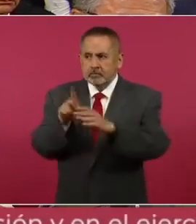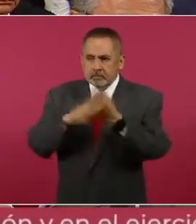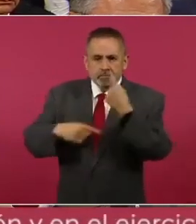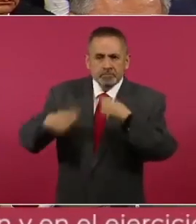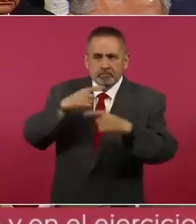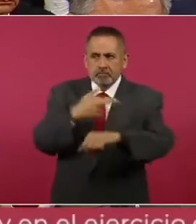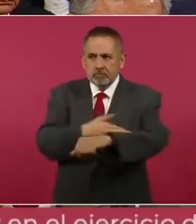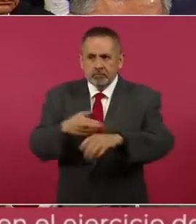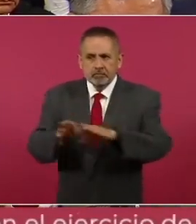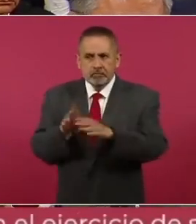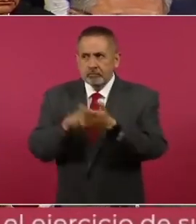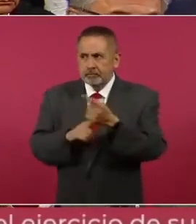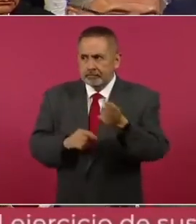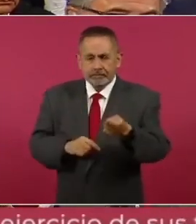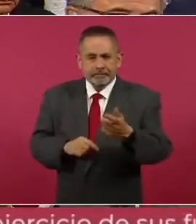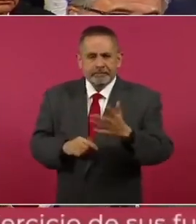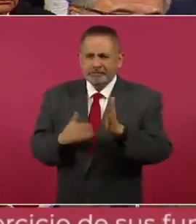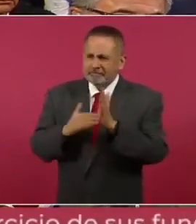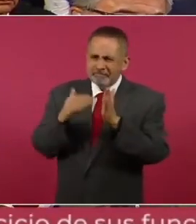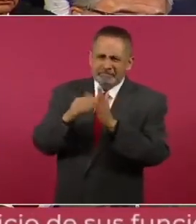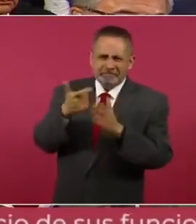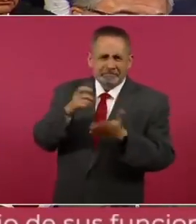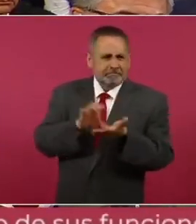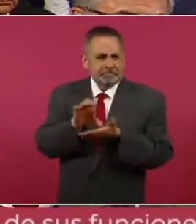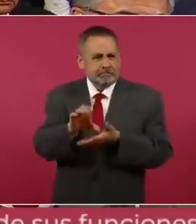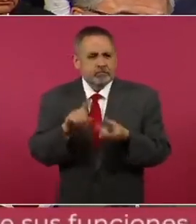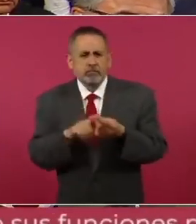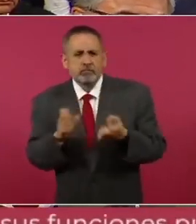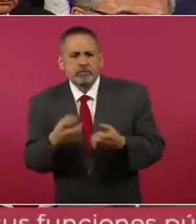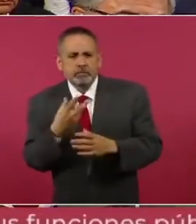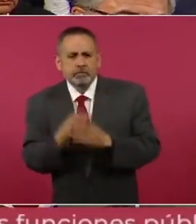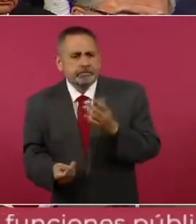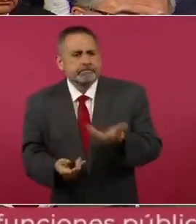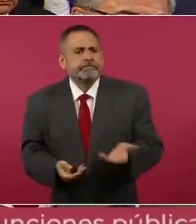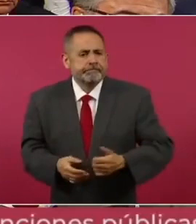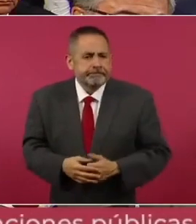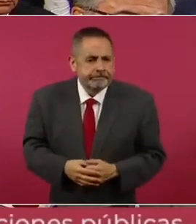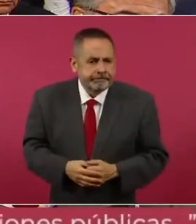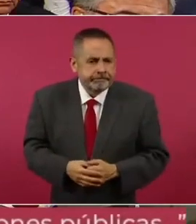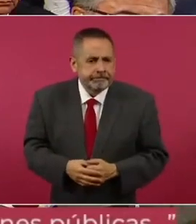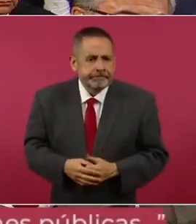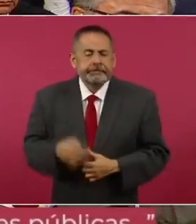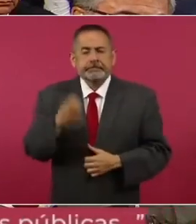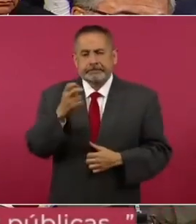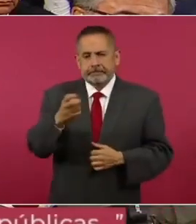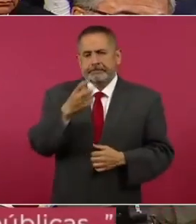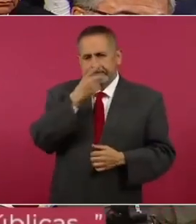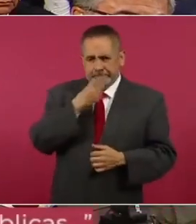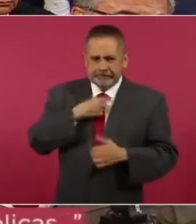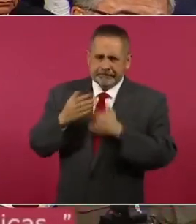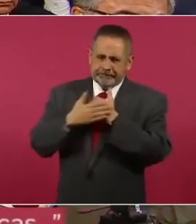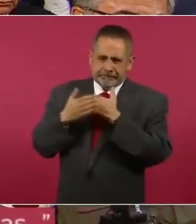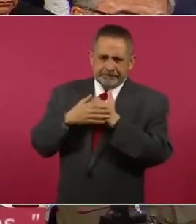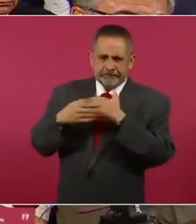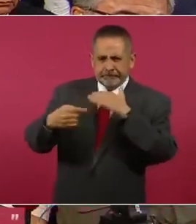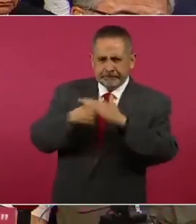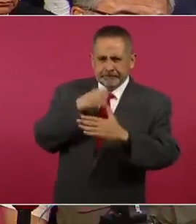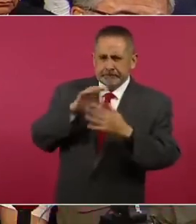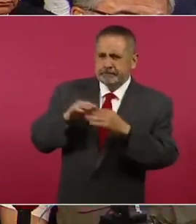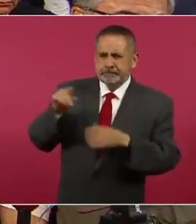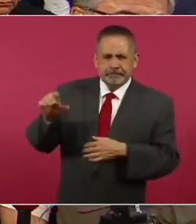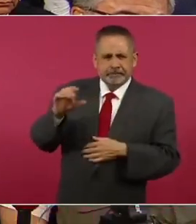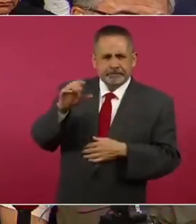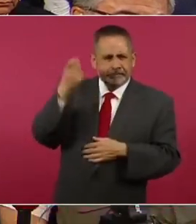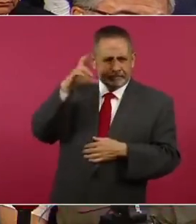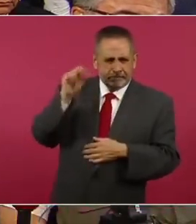también hay millones de pesos ahí volando. Entonces, parte de lo que nos han estado denunciando allá en Quintana Roo